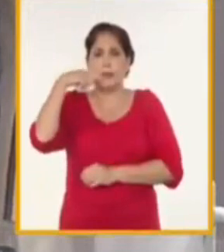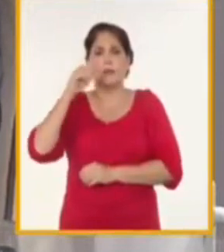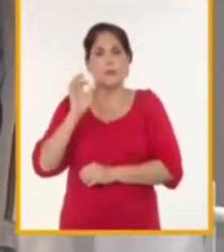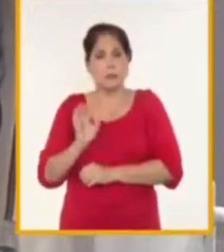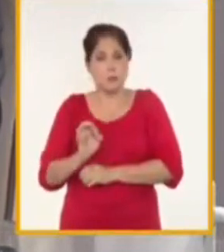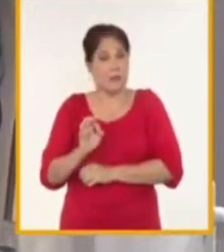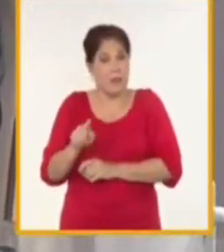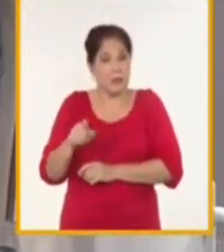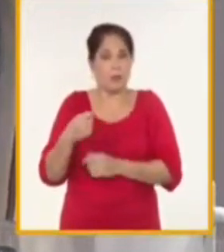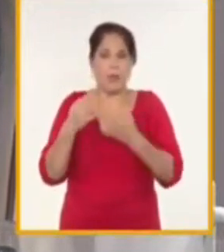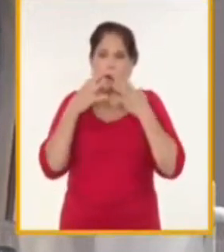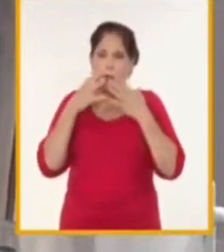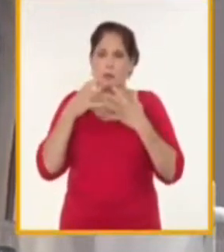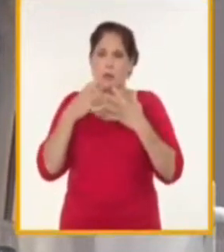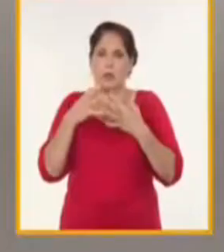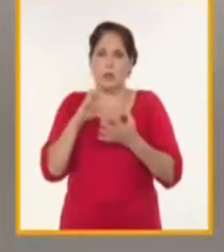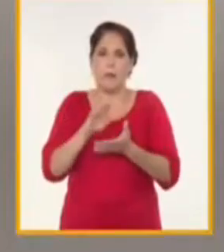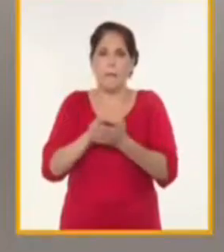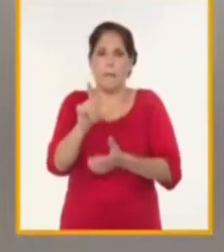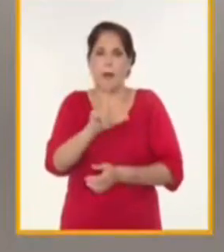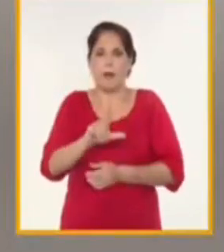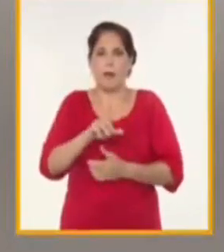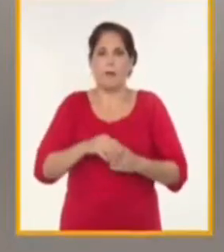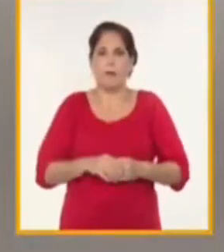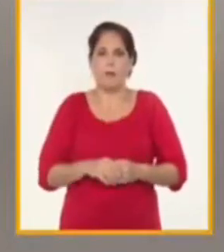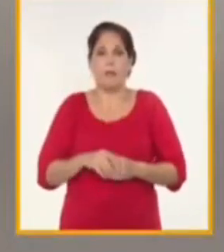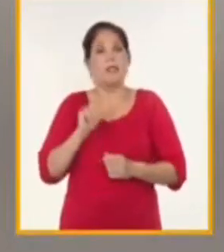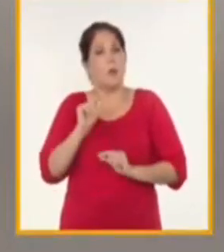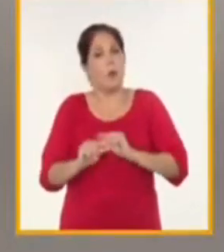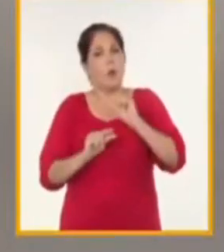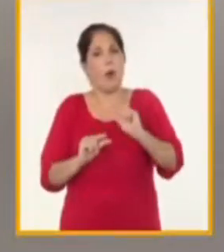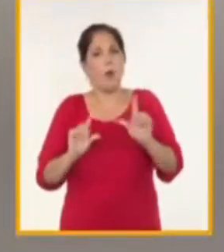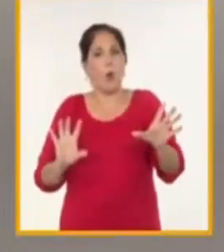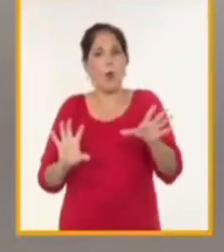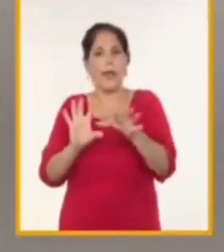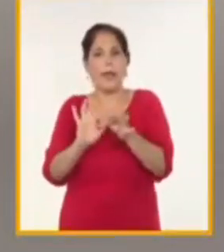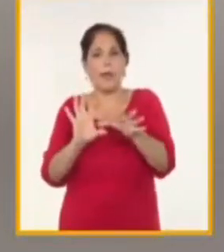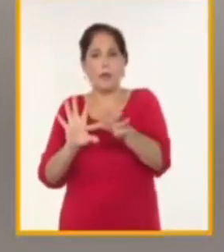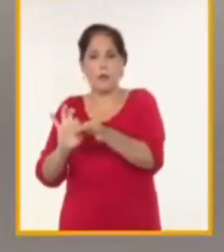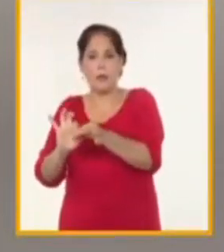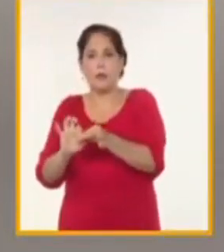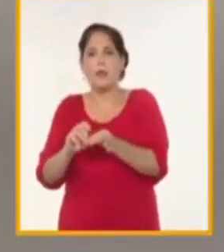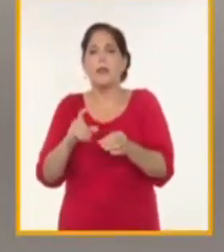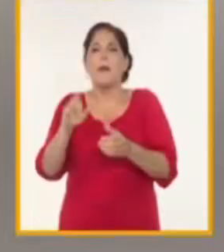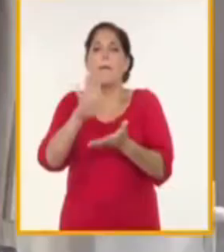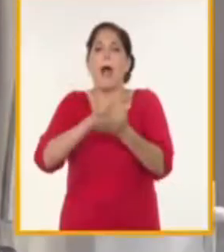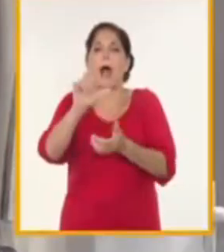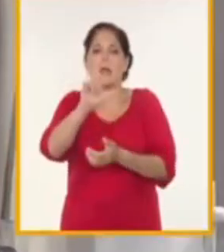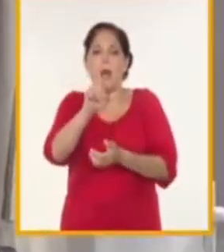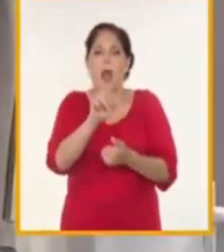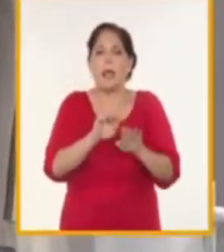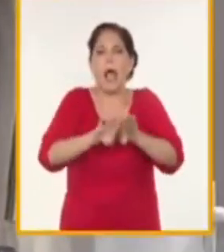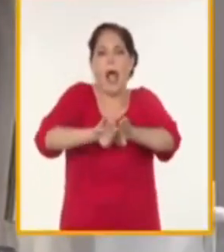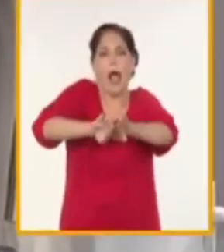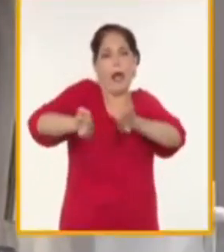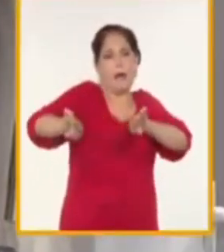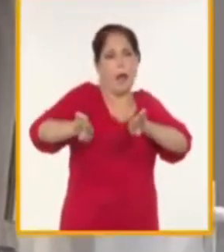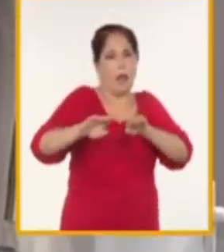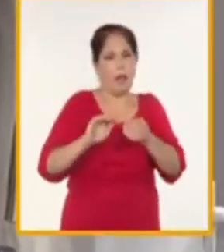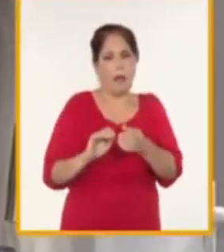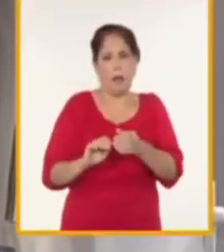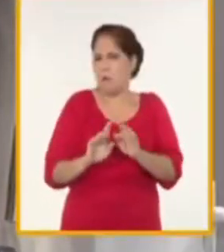que es la importancia de la zona es uno de los ejemplos de cómo se ha ido logrando la zona no está aislada no está aislada de la economía forma parte